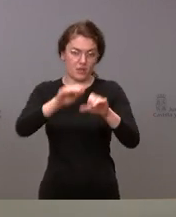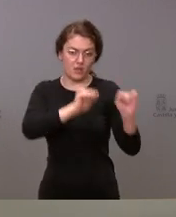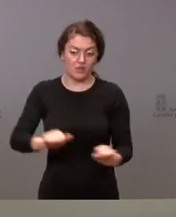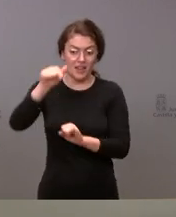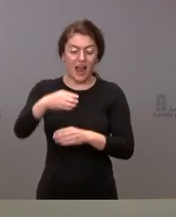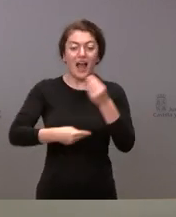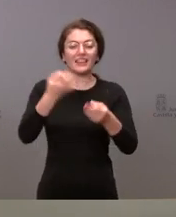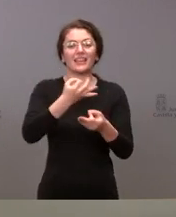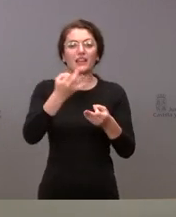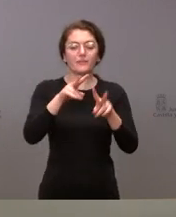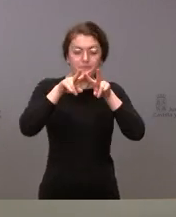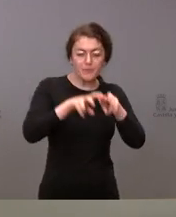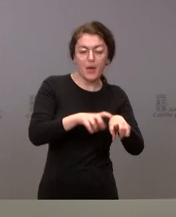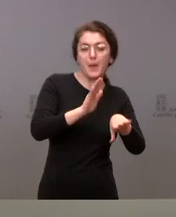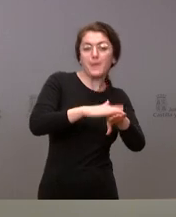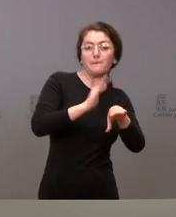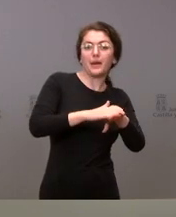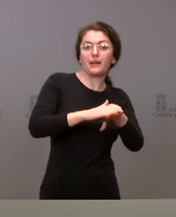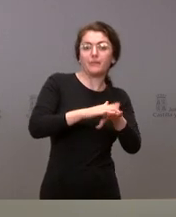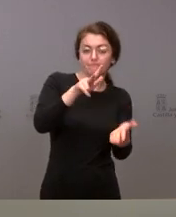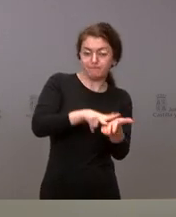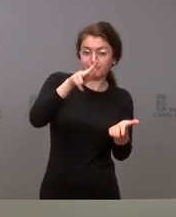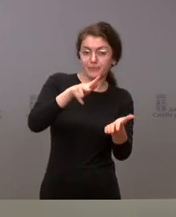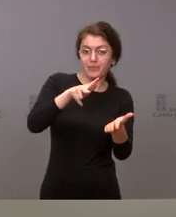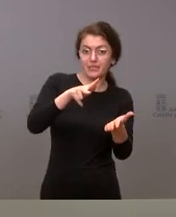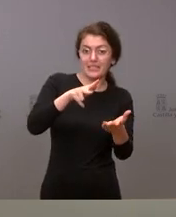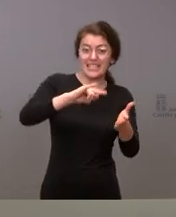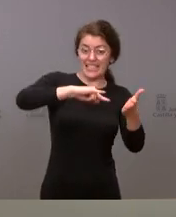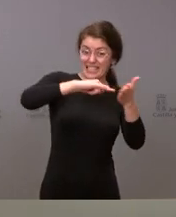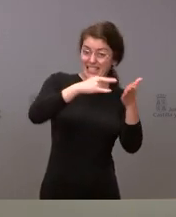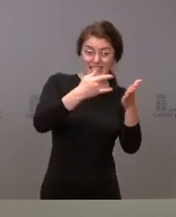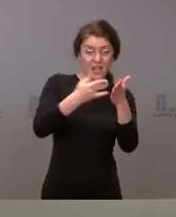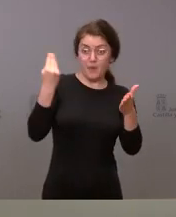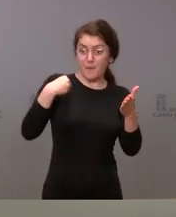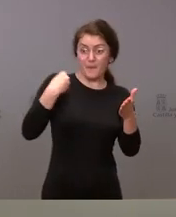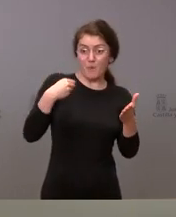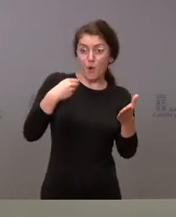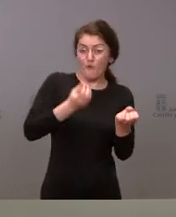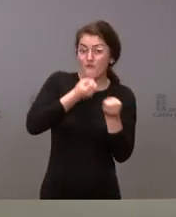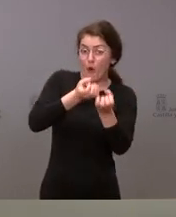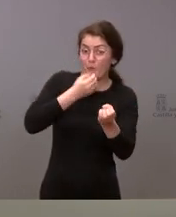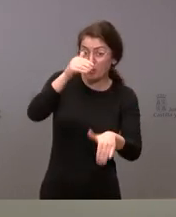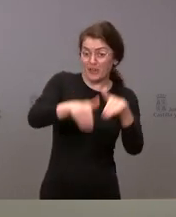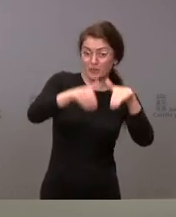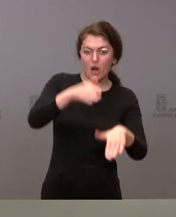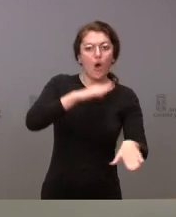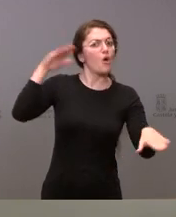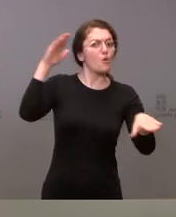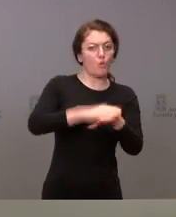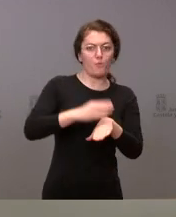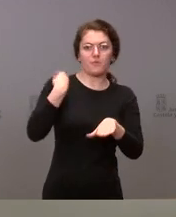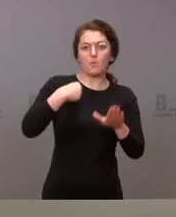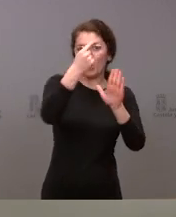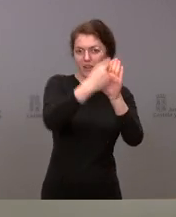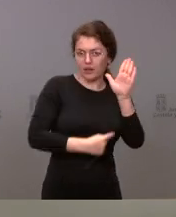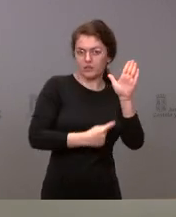comprobaciones oportunas para verificar que todos los sistemas de información electorales cumplen con los requisitos